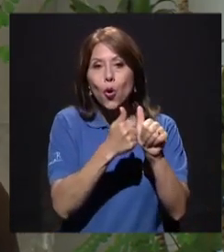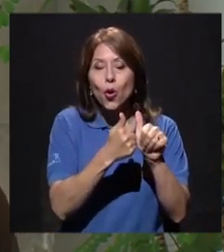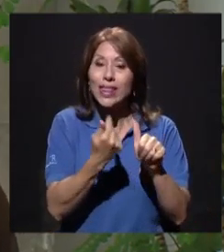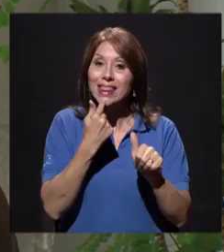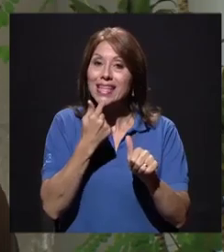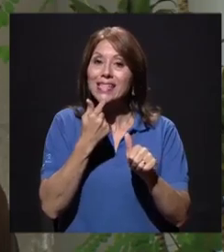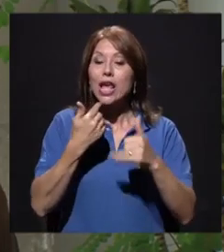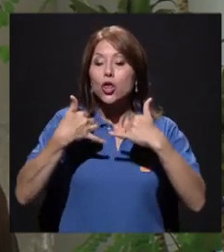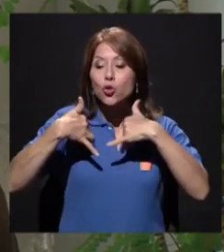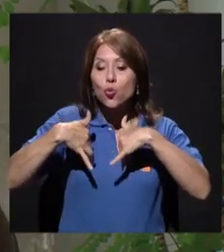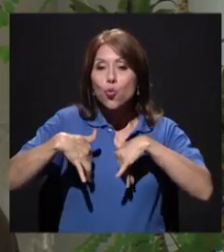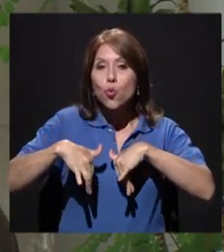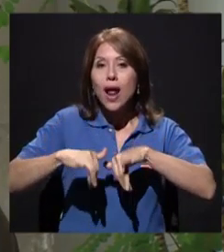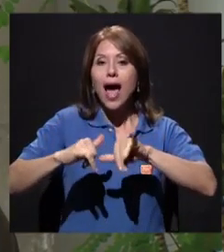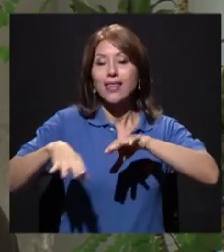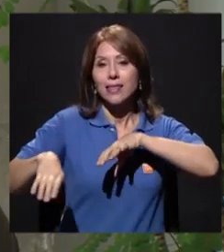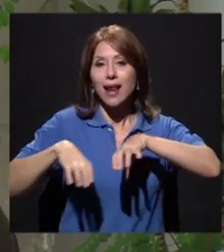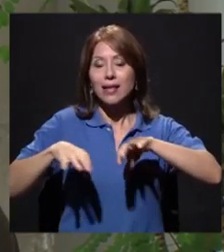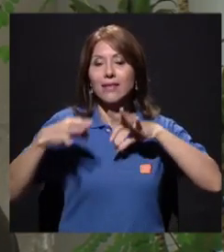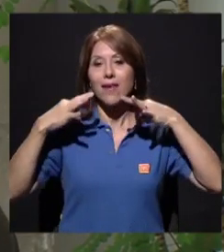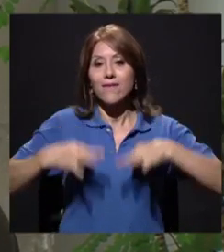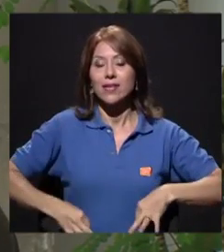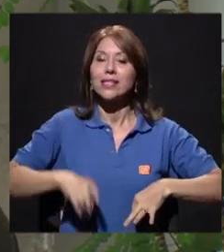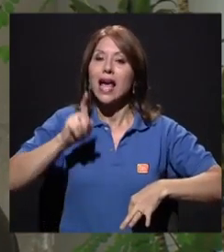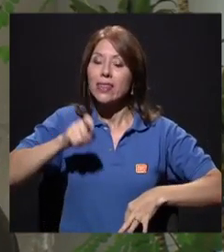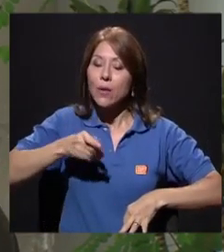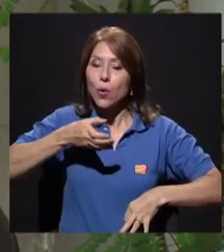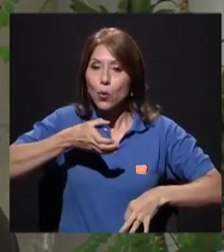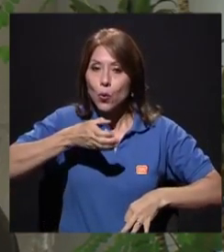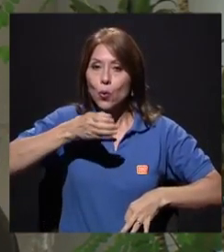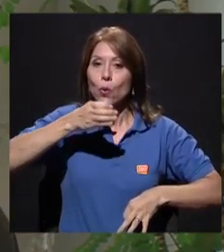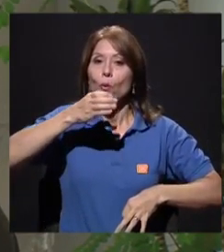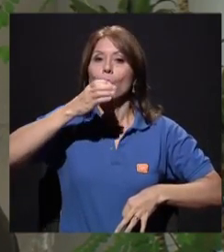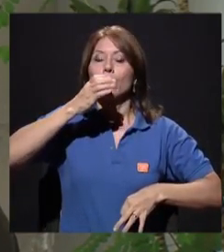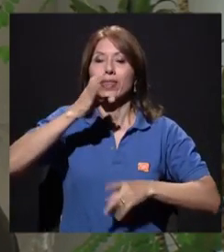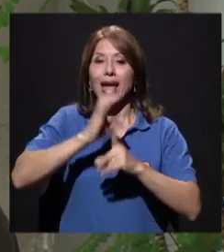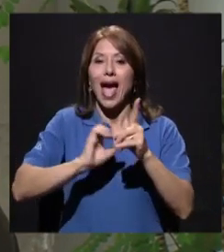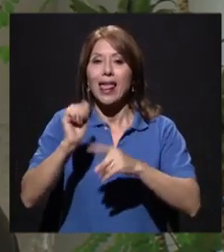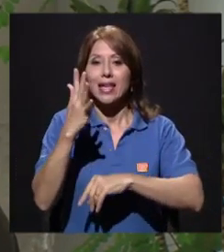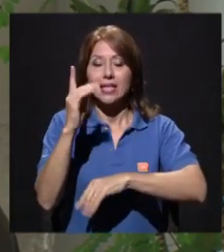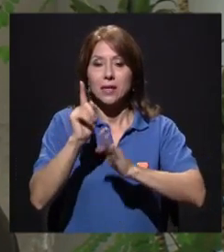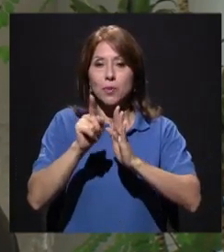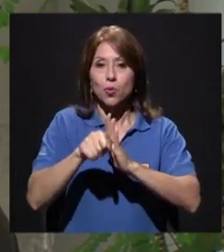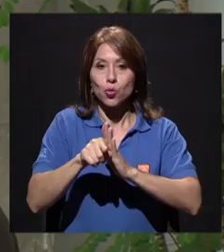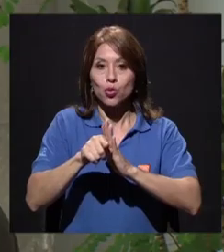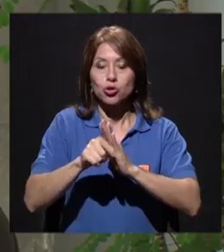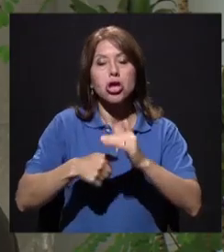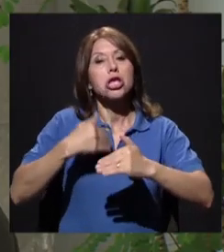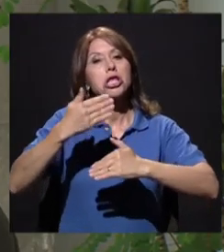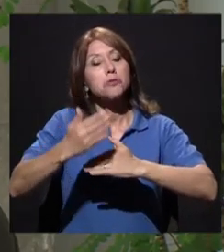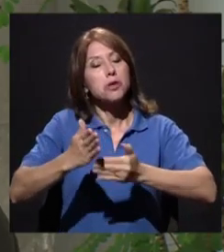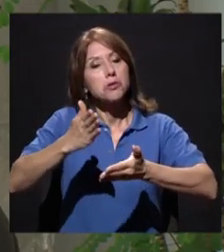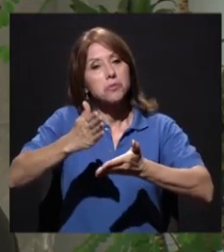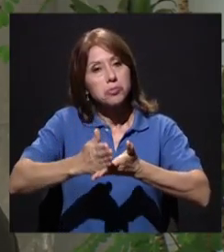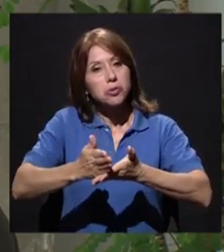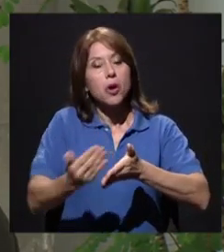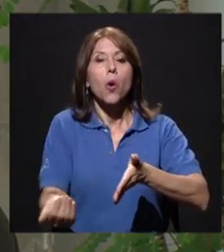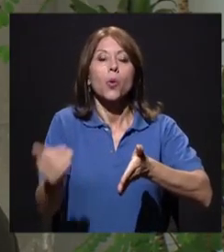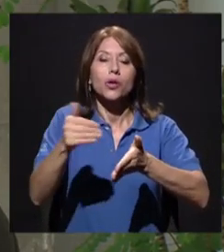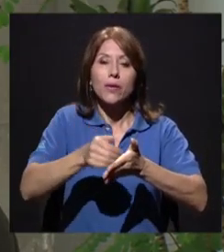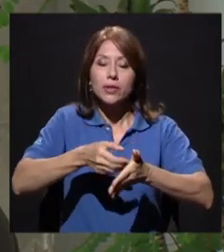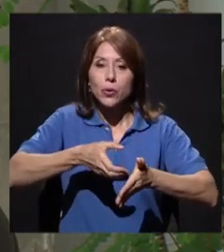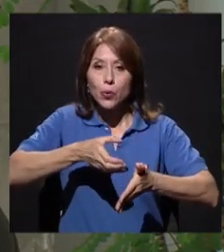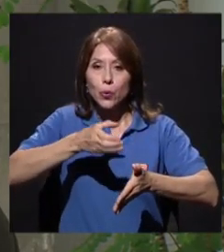hidratándome constantemente cada 15 minutos, tengo que hacer una pausa, hidratarme, ¿verdad? Y que realmente la